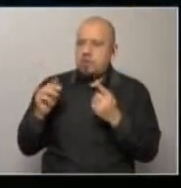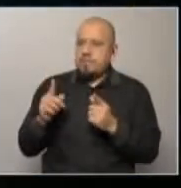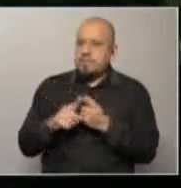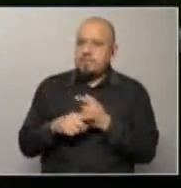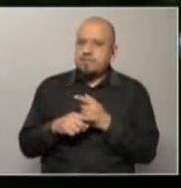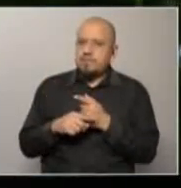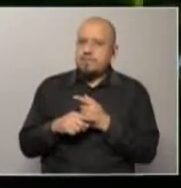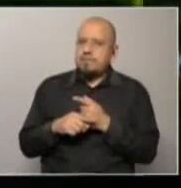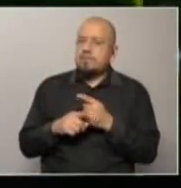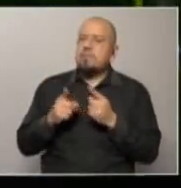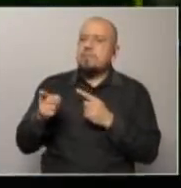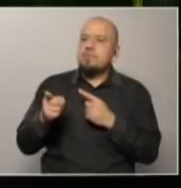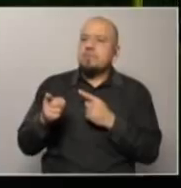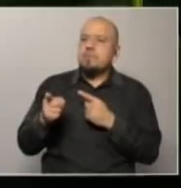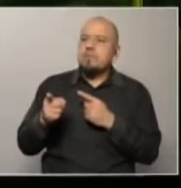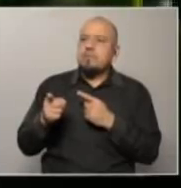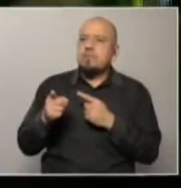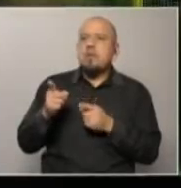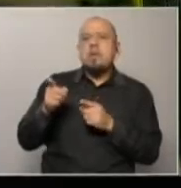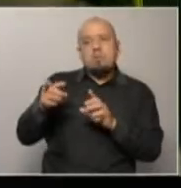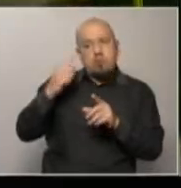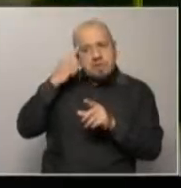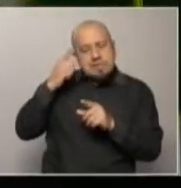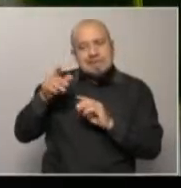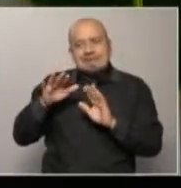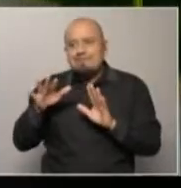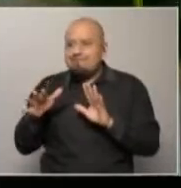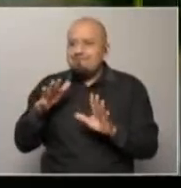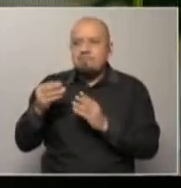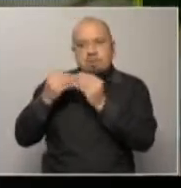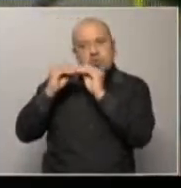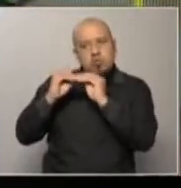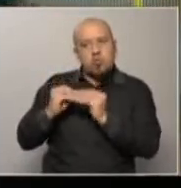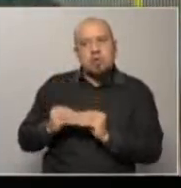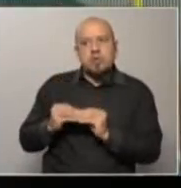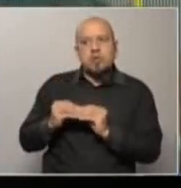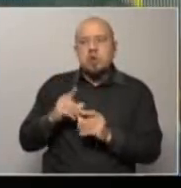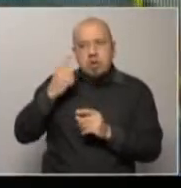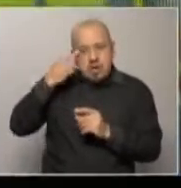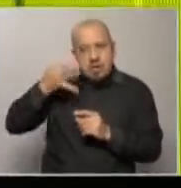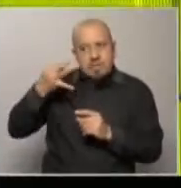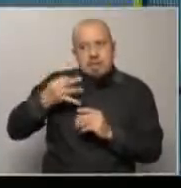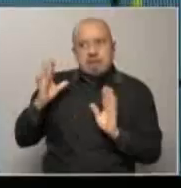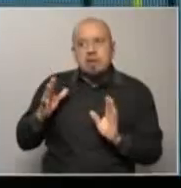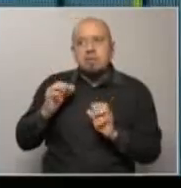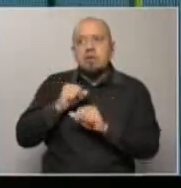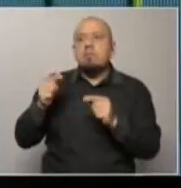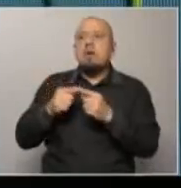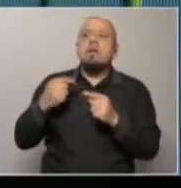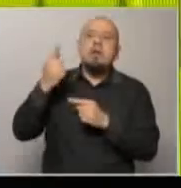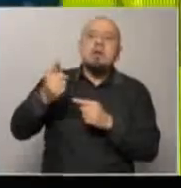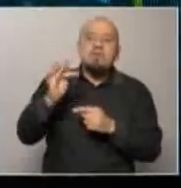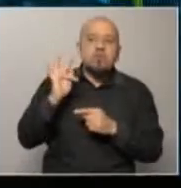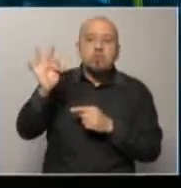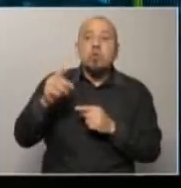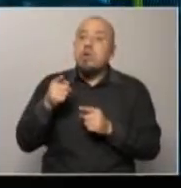tú pareces como que pesimista como que el presupuesto realmente resuelva los problemas que vamos a enfrentar hacia